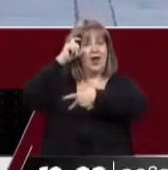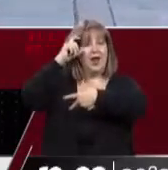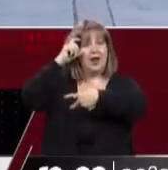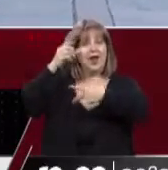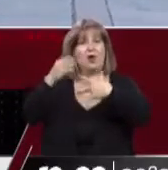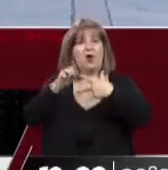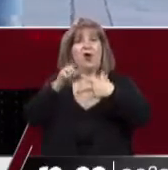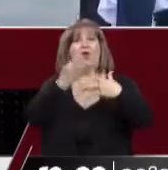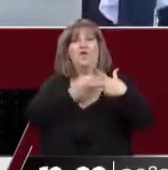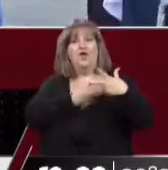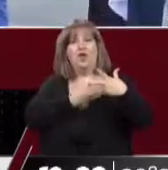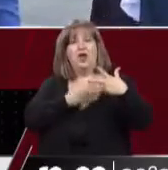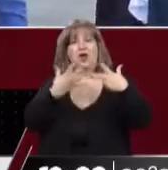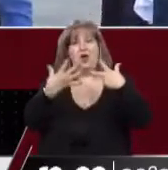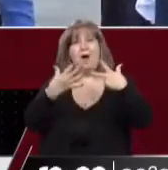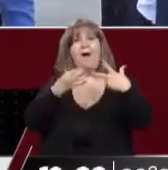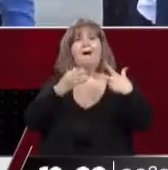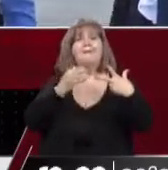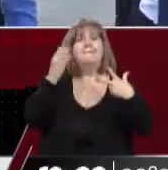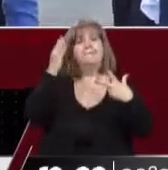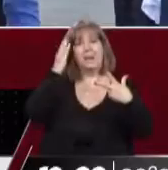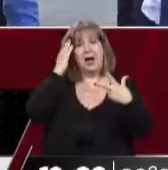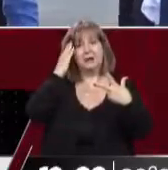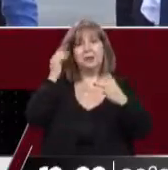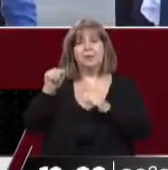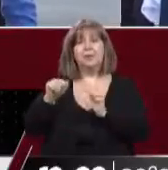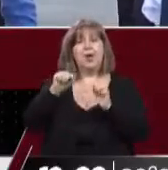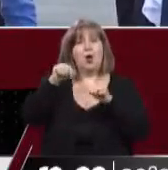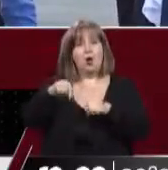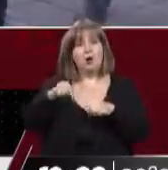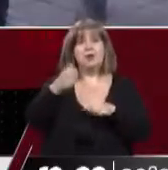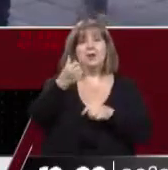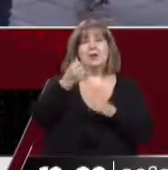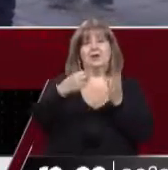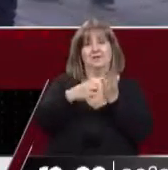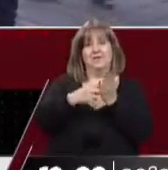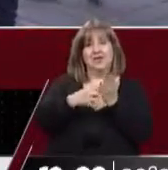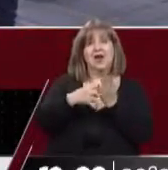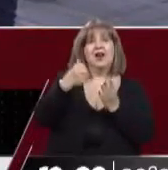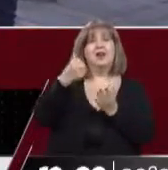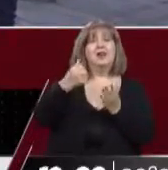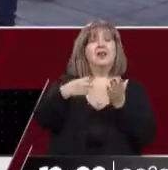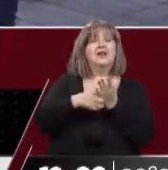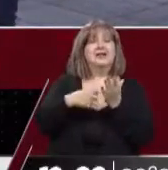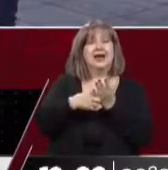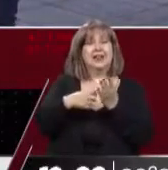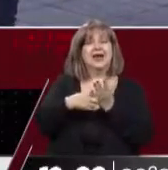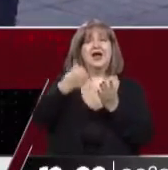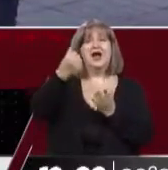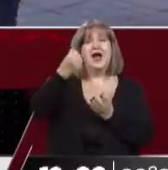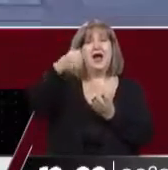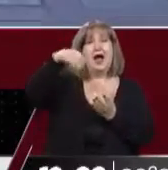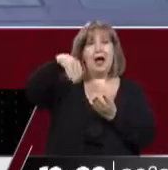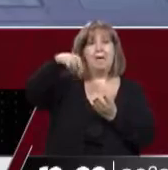febrero y 5 en marzo. Ampros, en el día de hoy, ha firmado la propuesta para trabajarla, por supuesto,